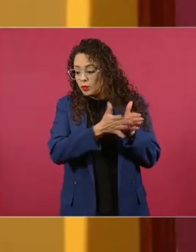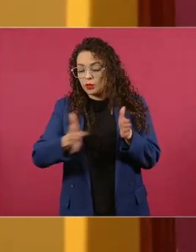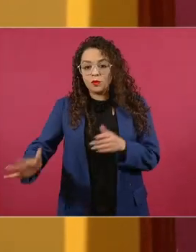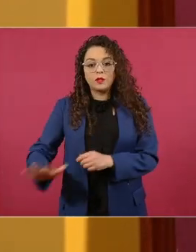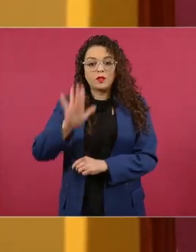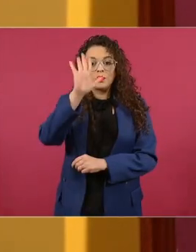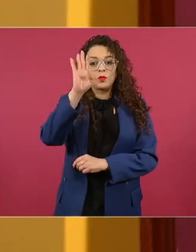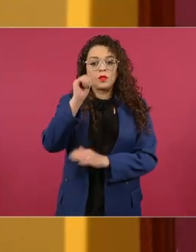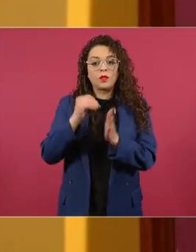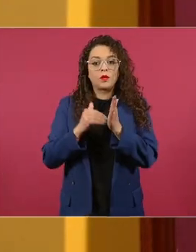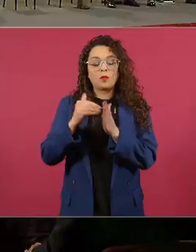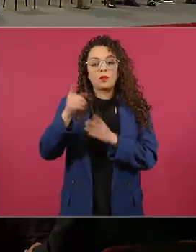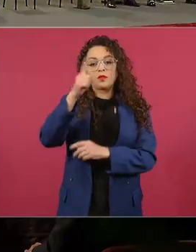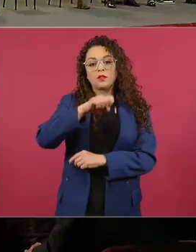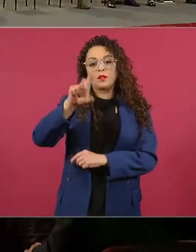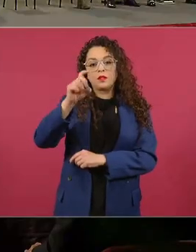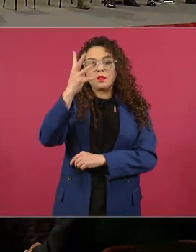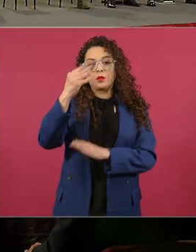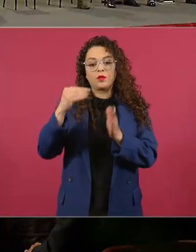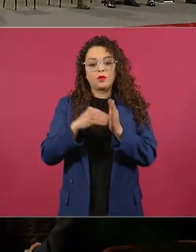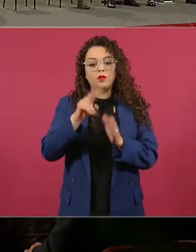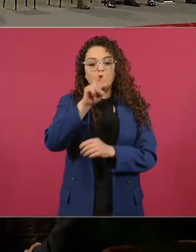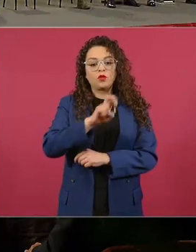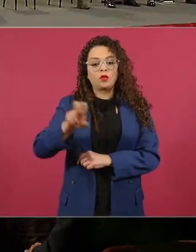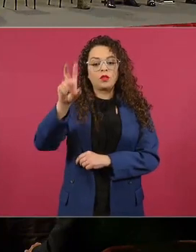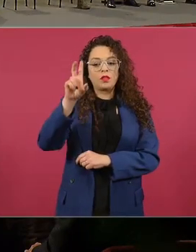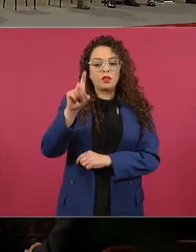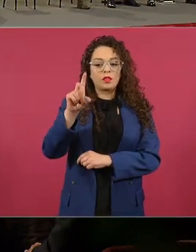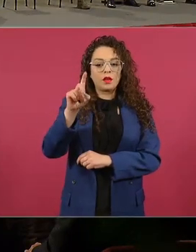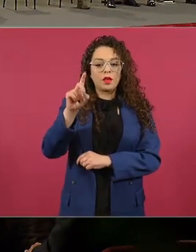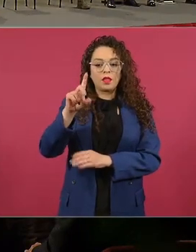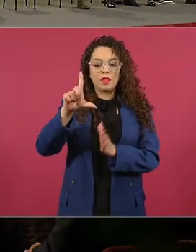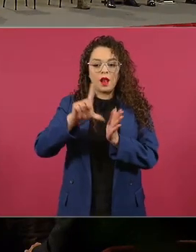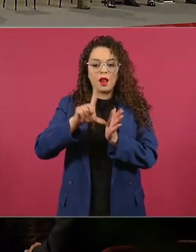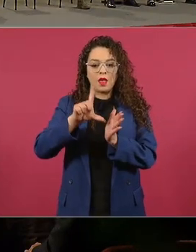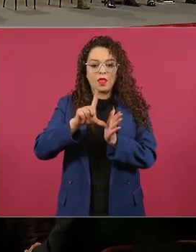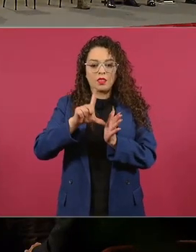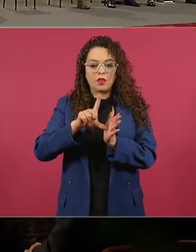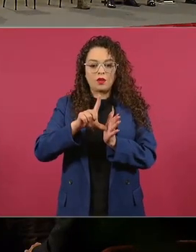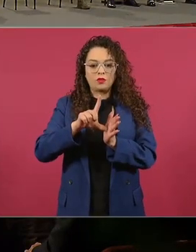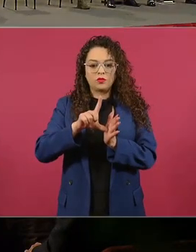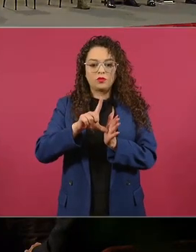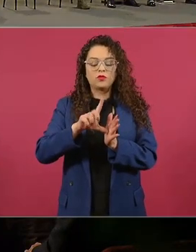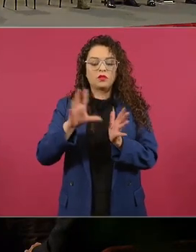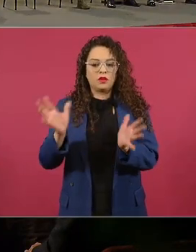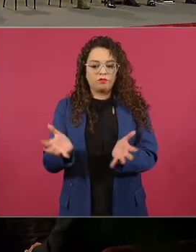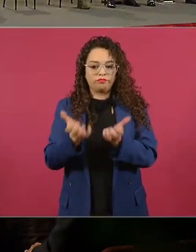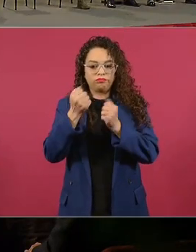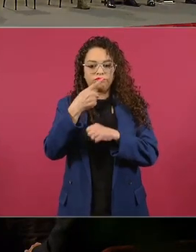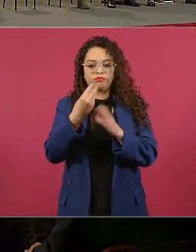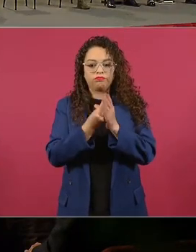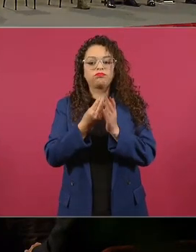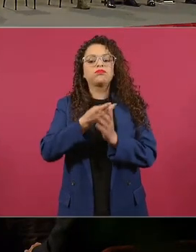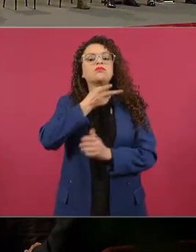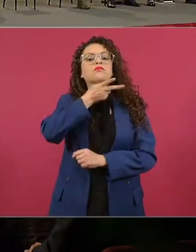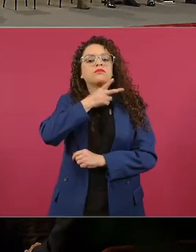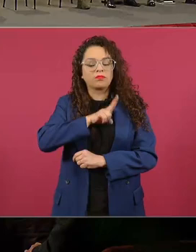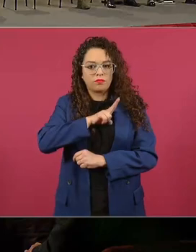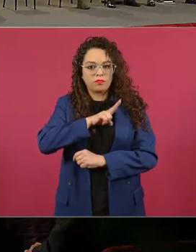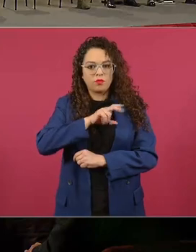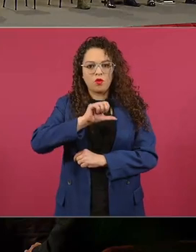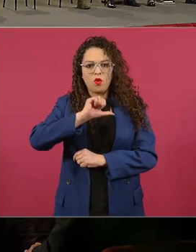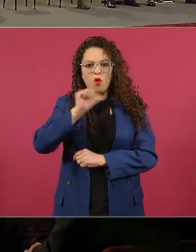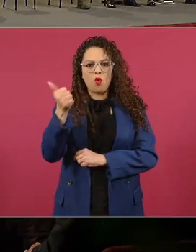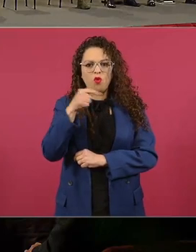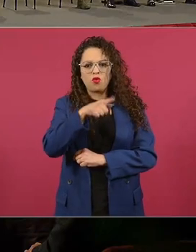millones ciento treinta y cuatro mil doscientos treinta litros de combustible recuperado. tomas clandestinas se